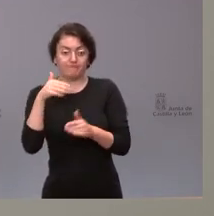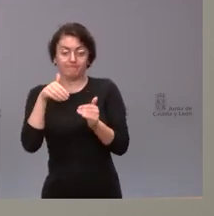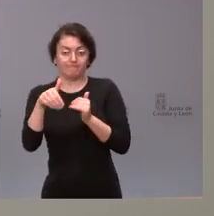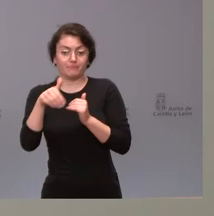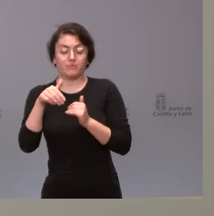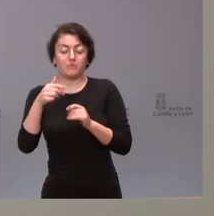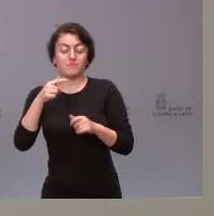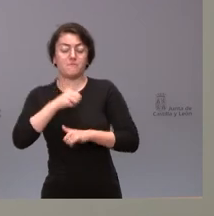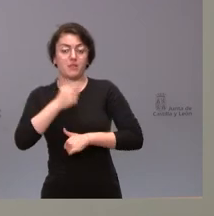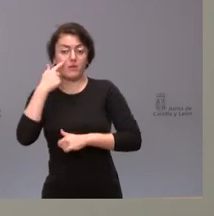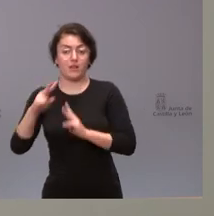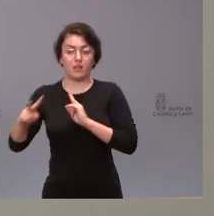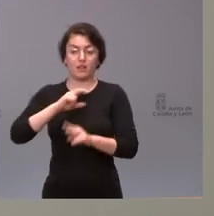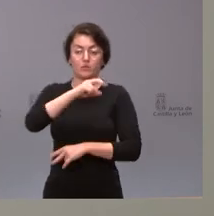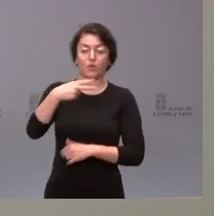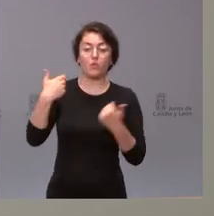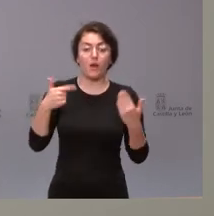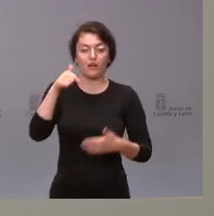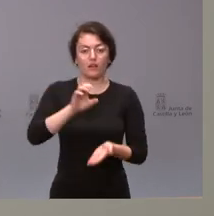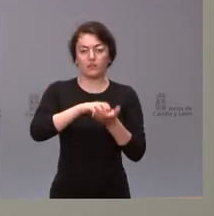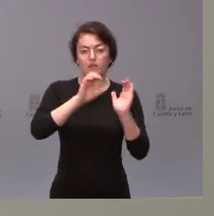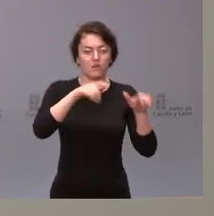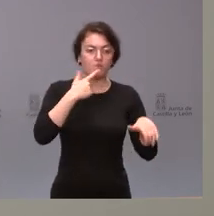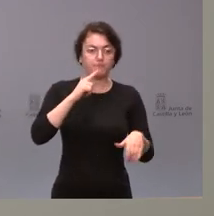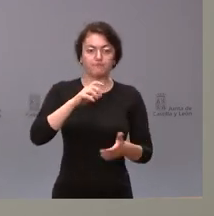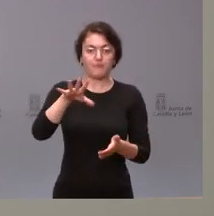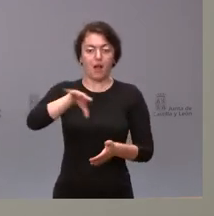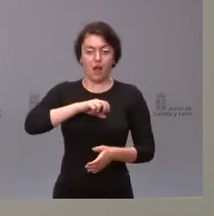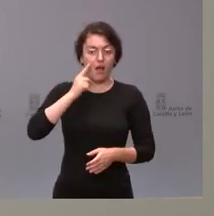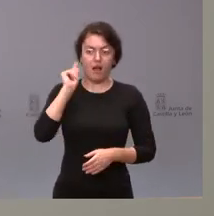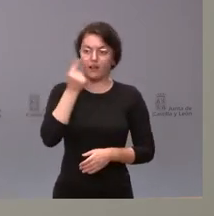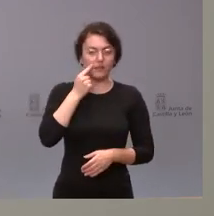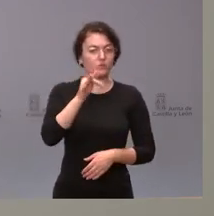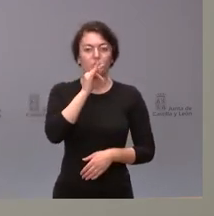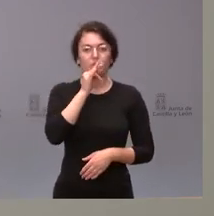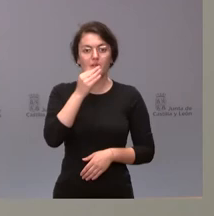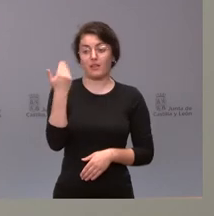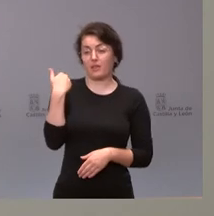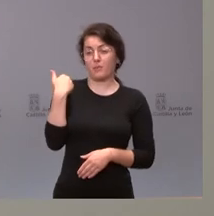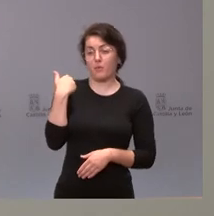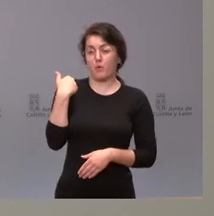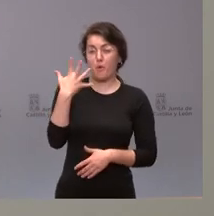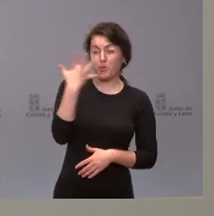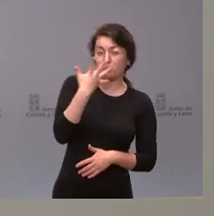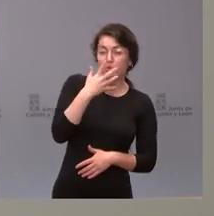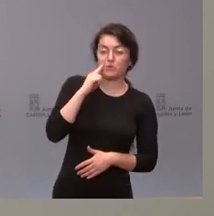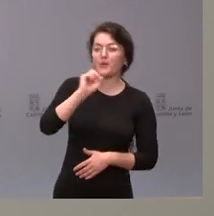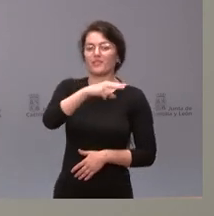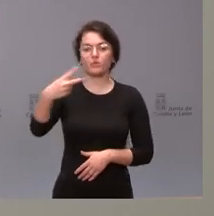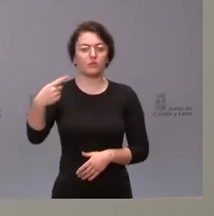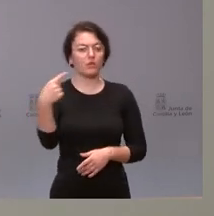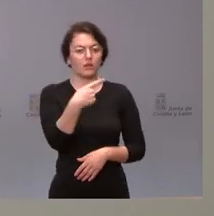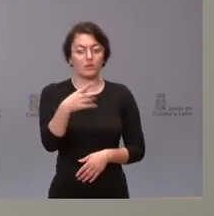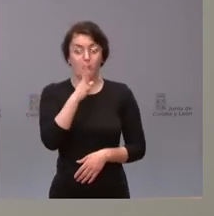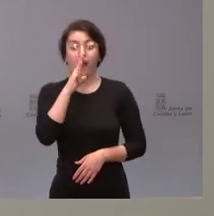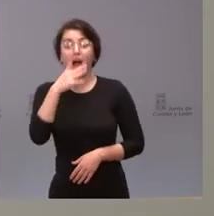a este momento. Castilla y León no ha tenido ningún caso detectado. Hubo un sospechoso en su momento que el resultado fue negativo. Ahora un sospechoso que el